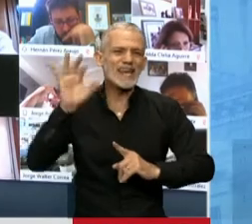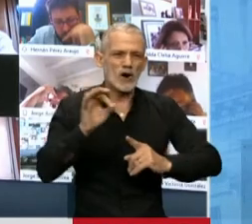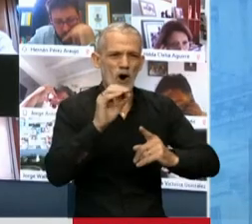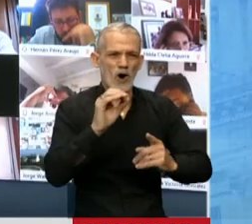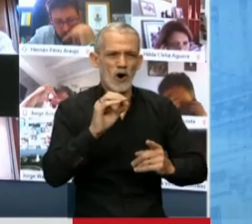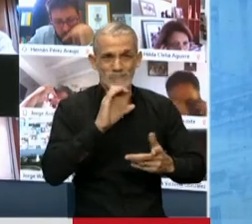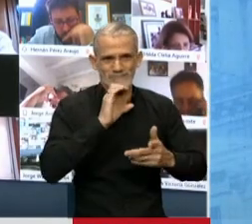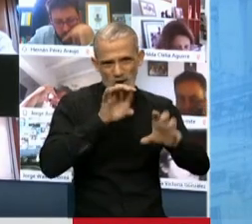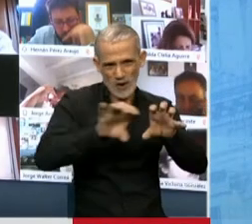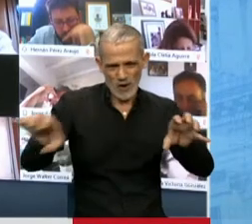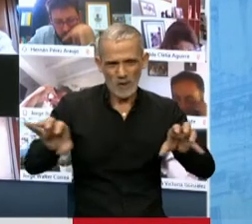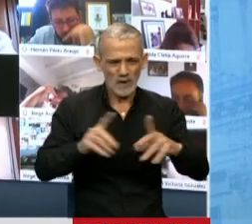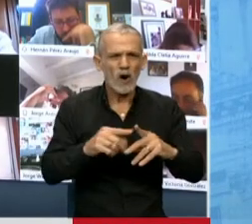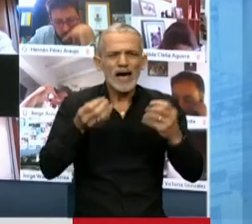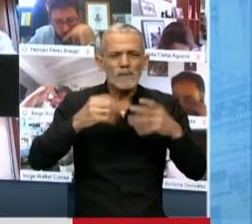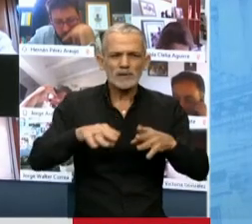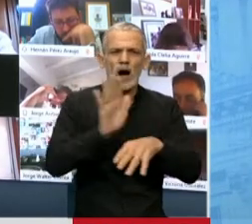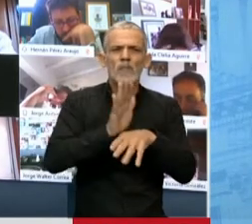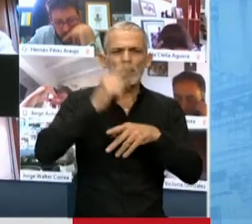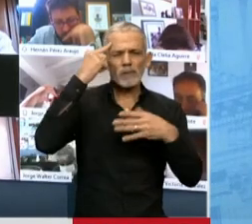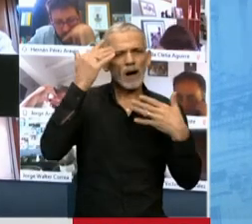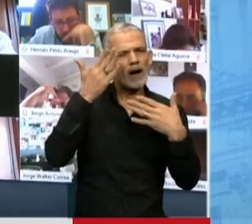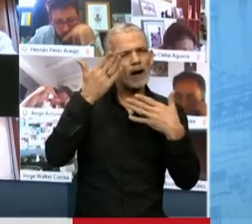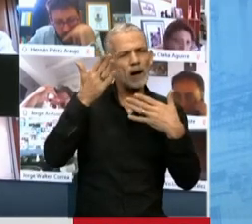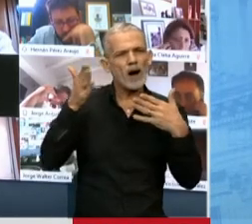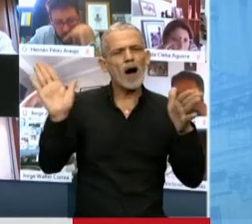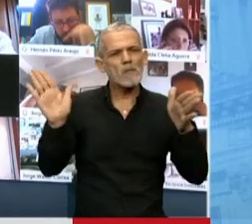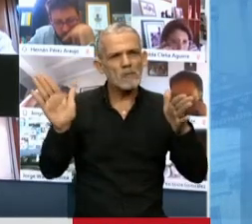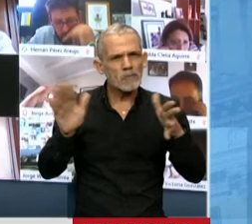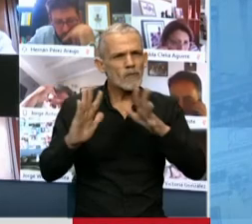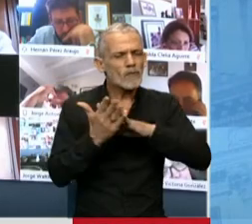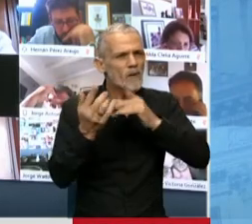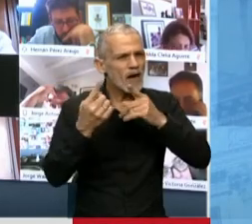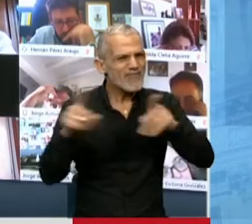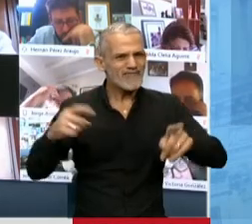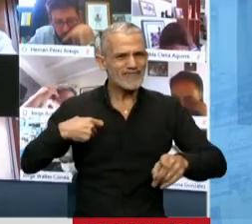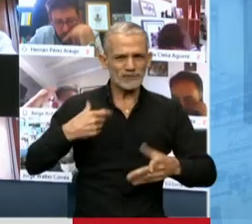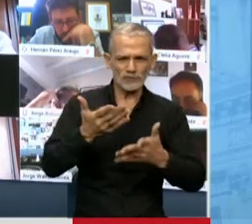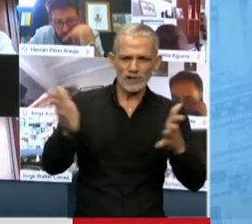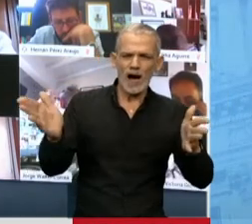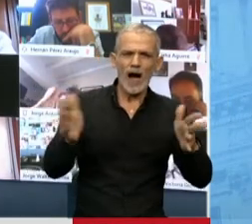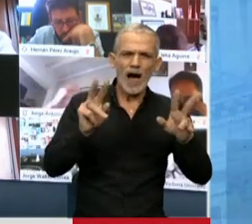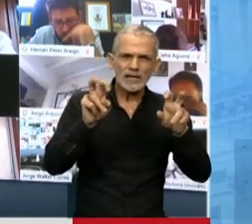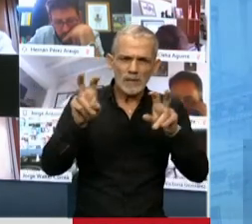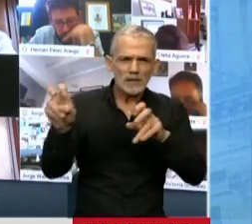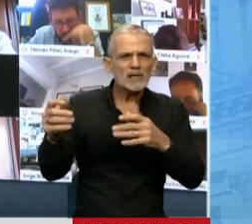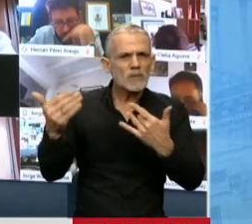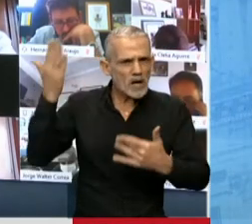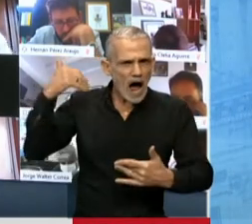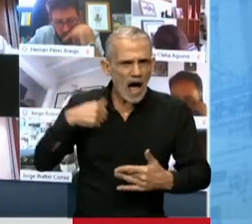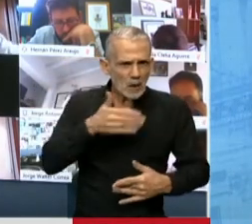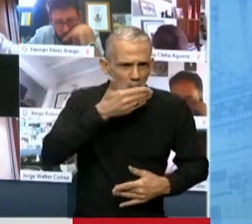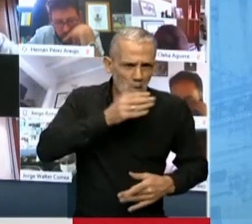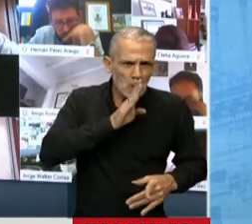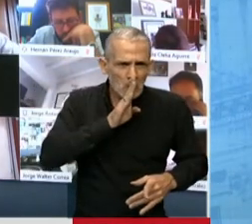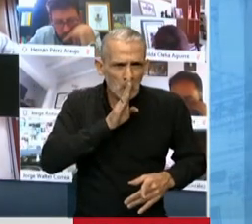Kino que empezó como a abrirnos un panorama diferente en muchos temas que en esos momentos,